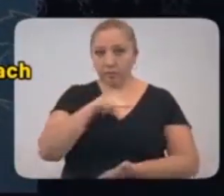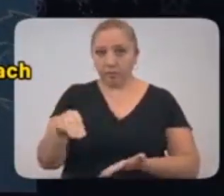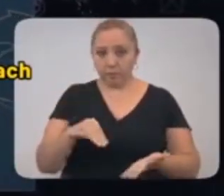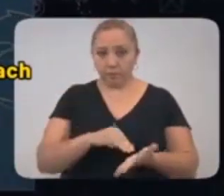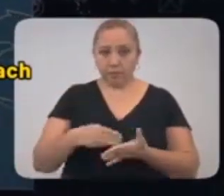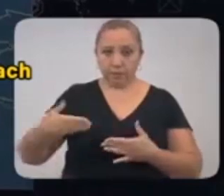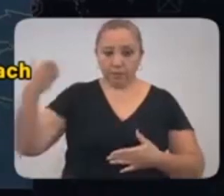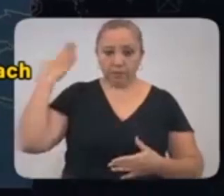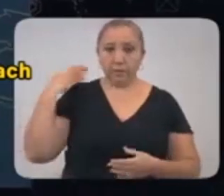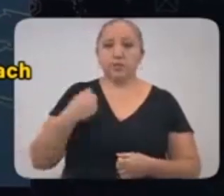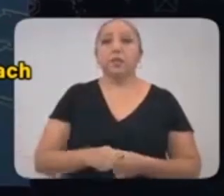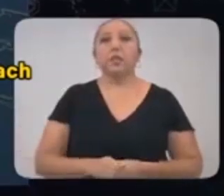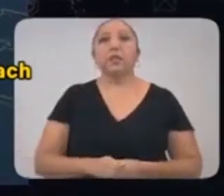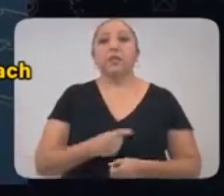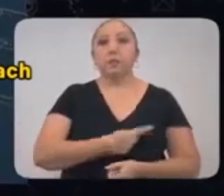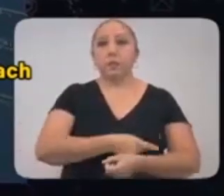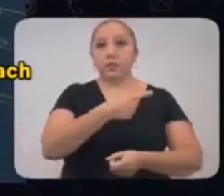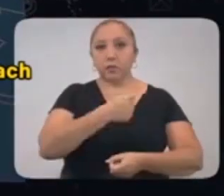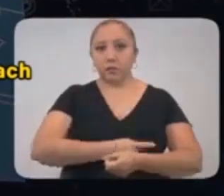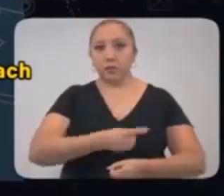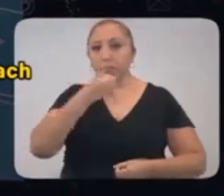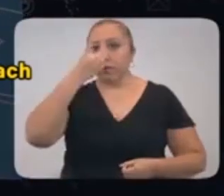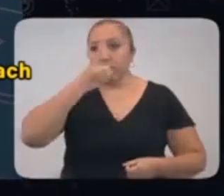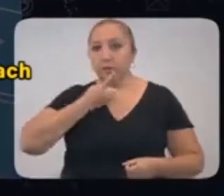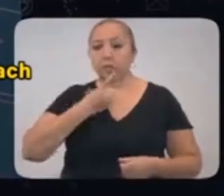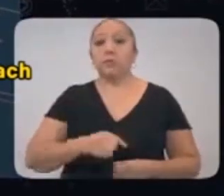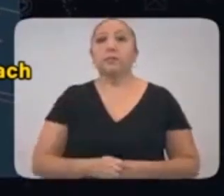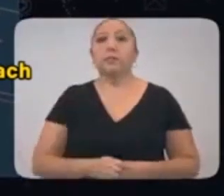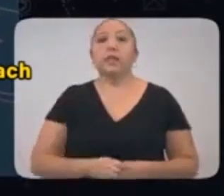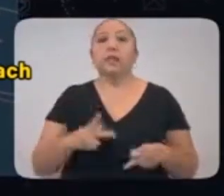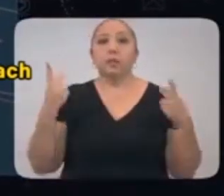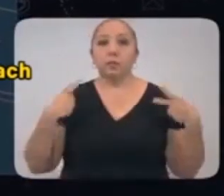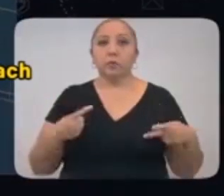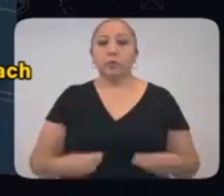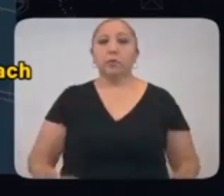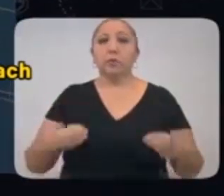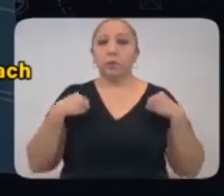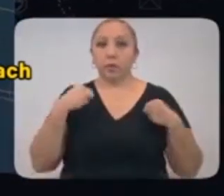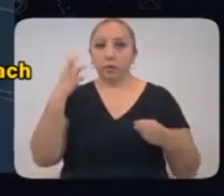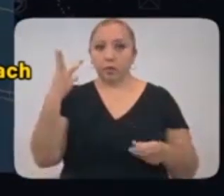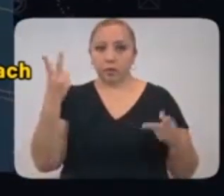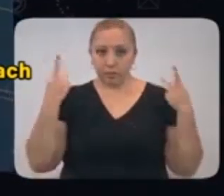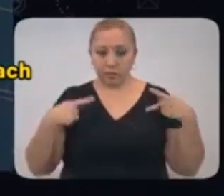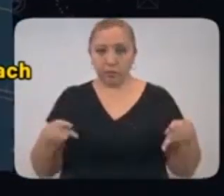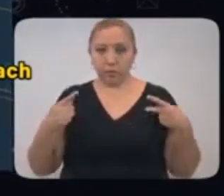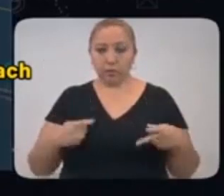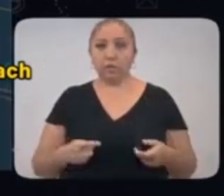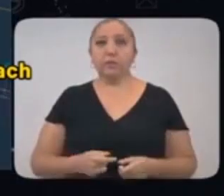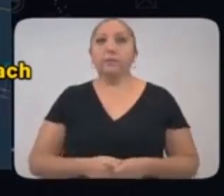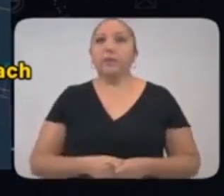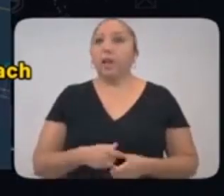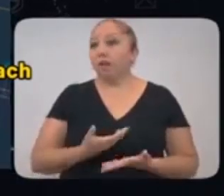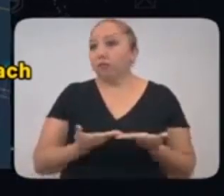con antecedentes médicos de hipertensión y diabetes. La paciente convivía con 3 contactos, los cuales hasta el momento se